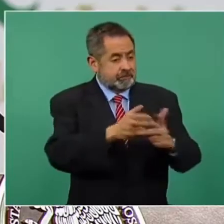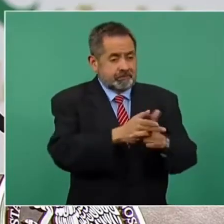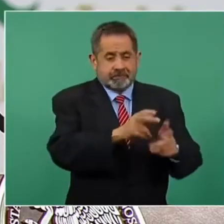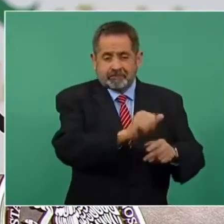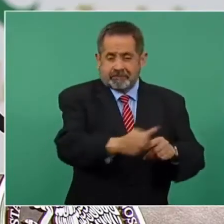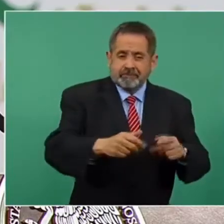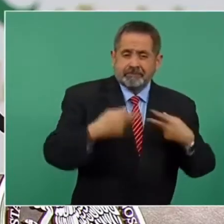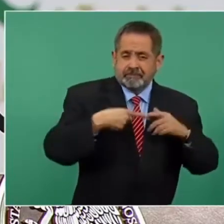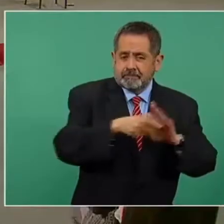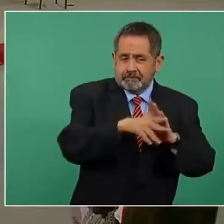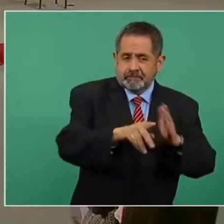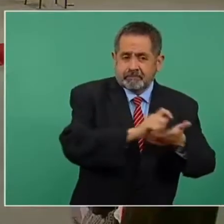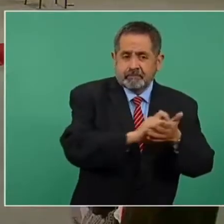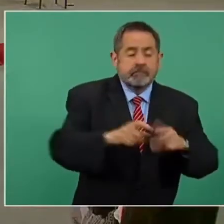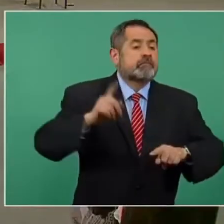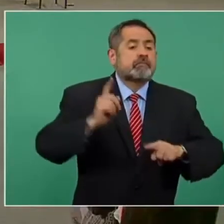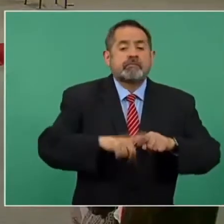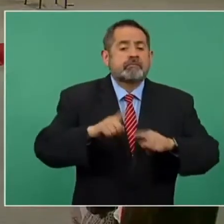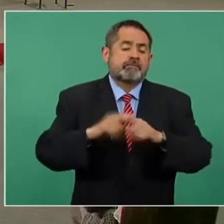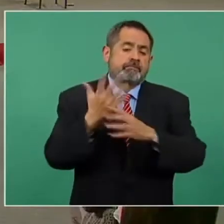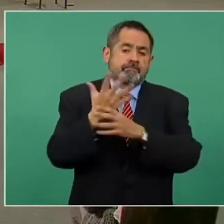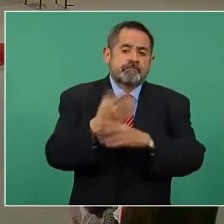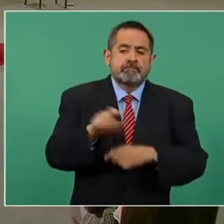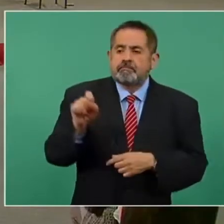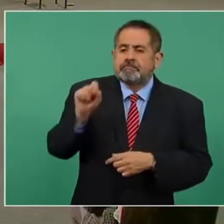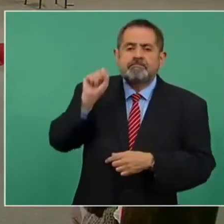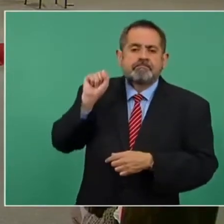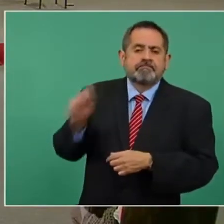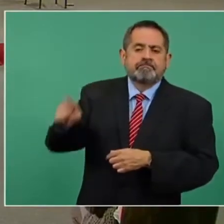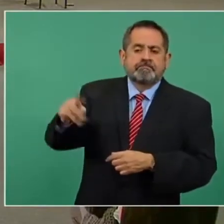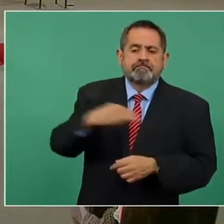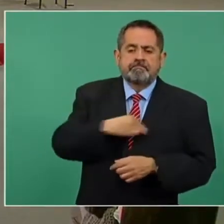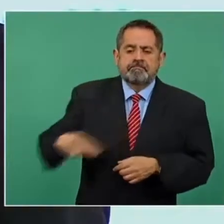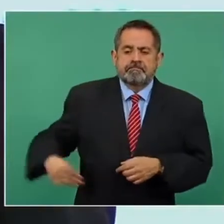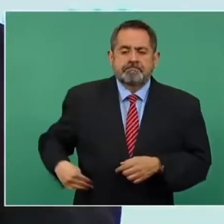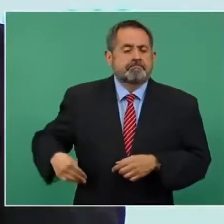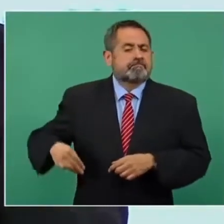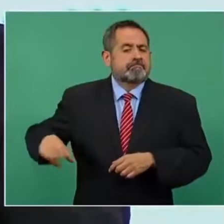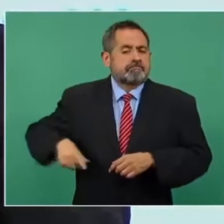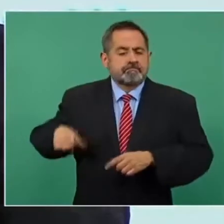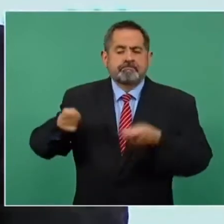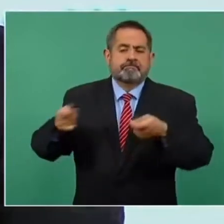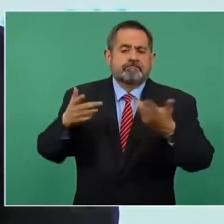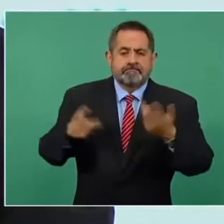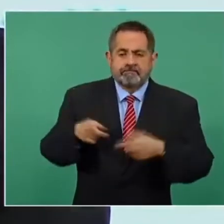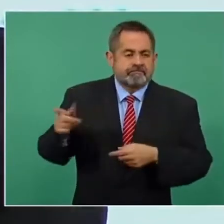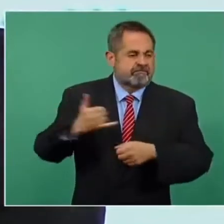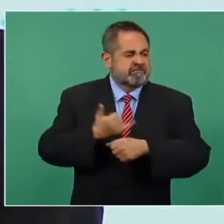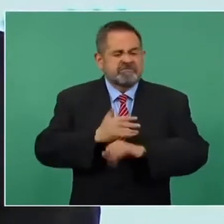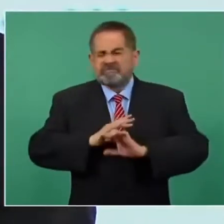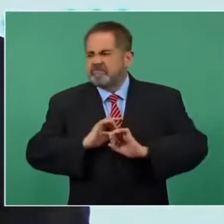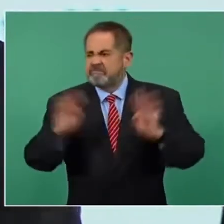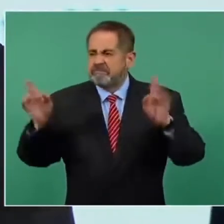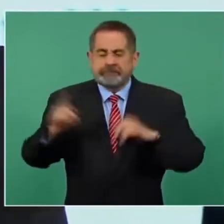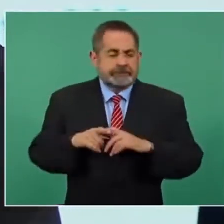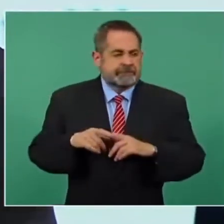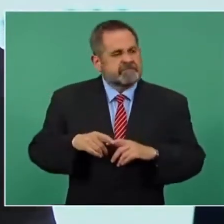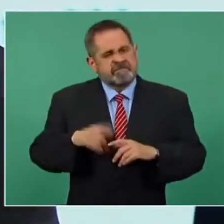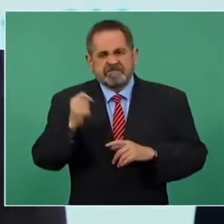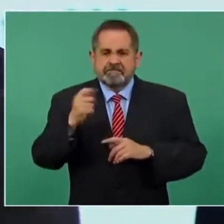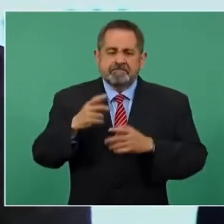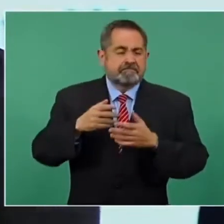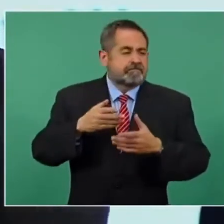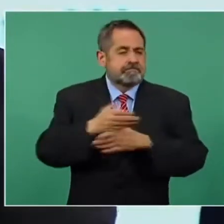derechos humanos provienen fundamentalmente de autoridades municipales, ya sea por intolerancia, por corrupción